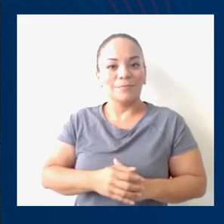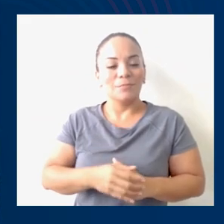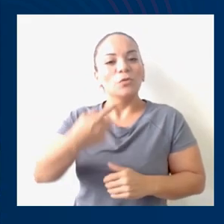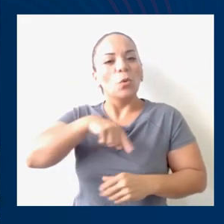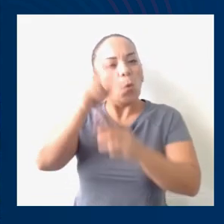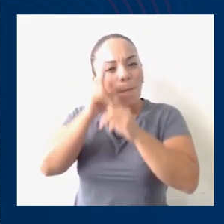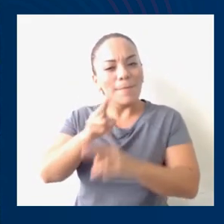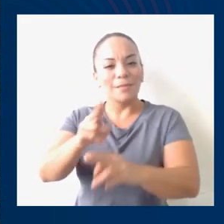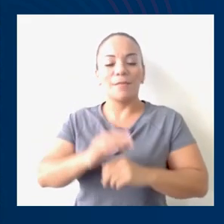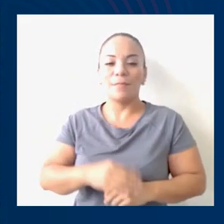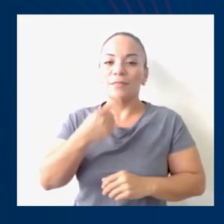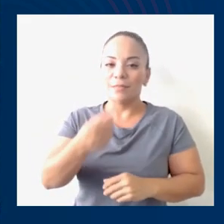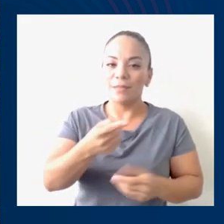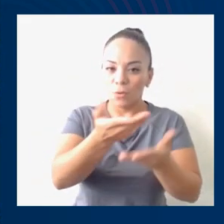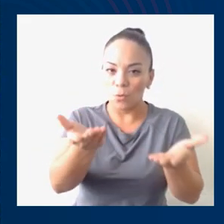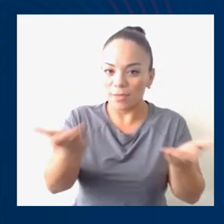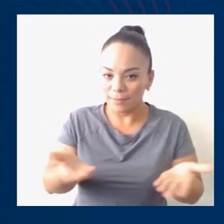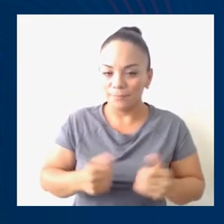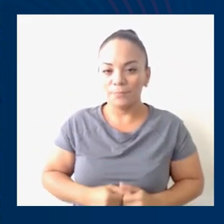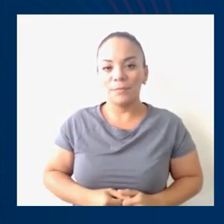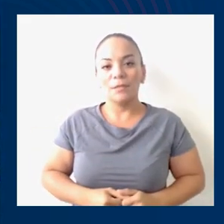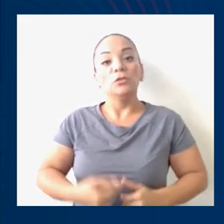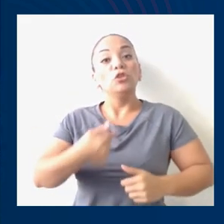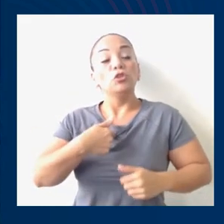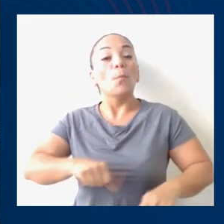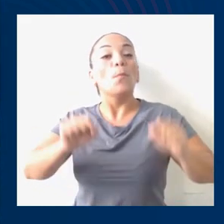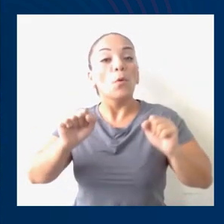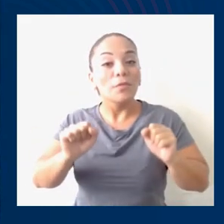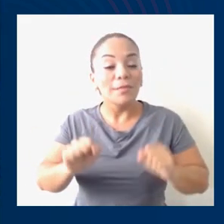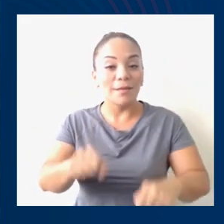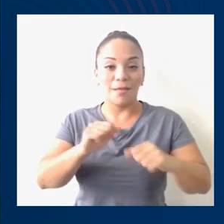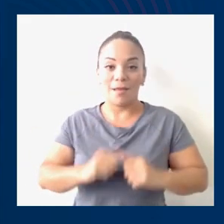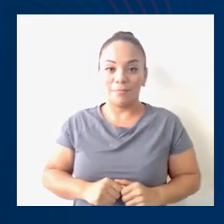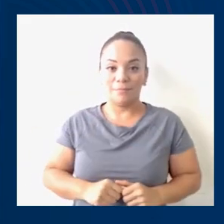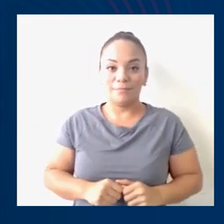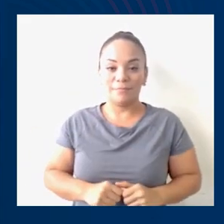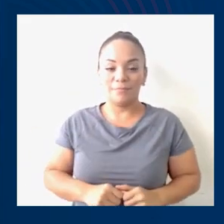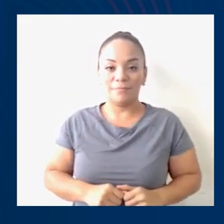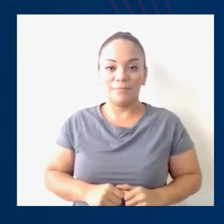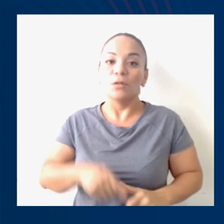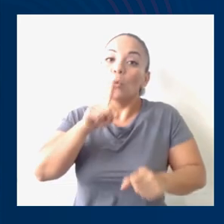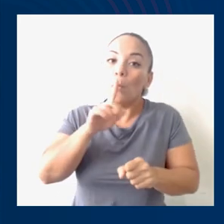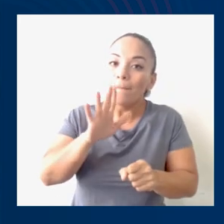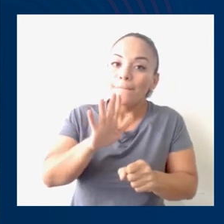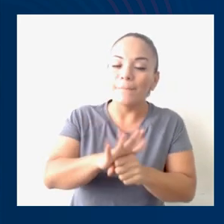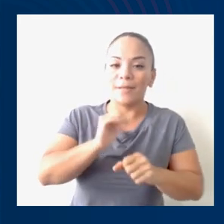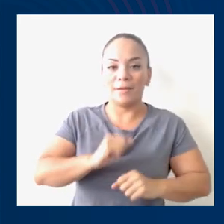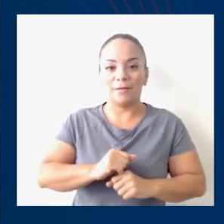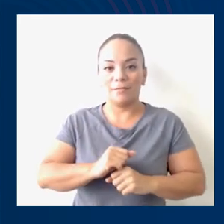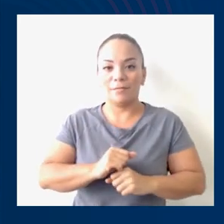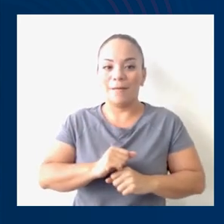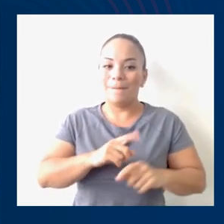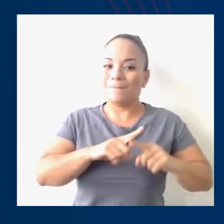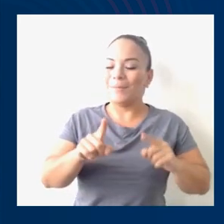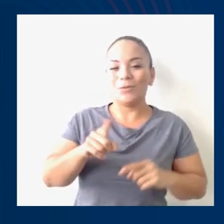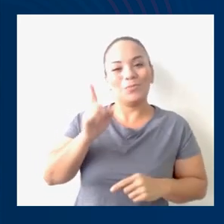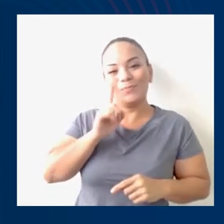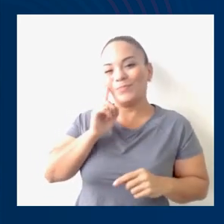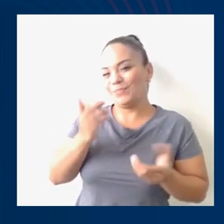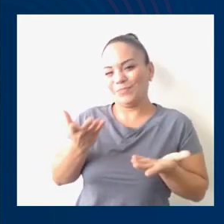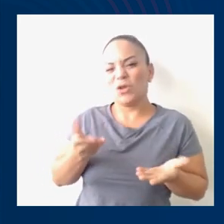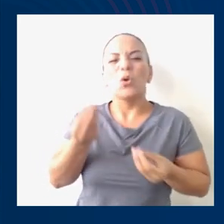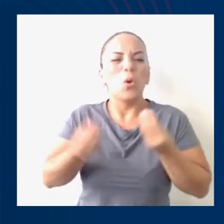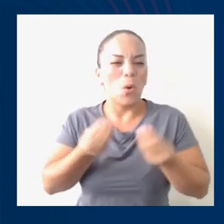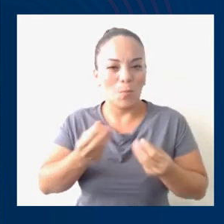Entonces, con mucha humildad vengo a decirles, yo podría cumplir la promesa